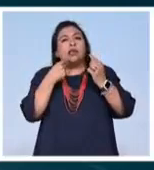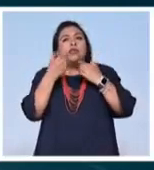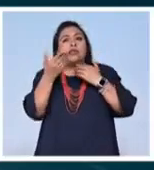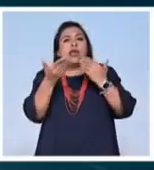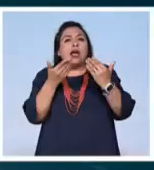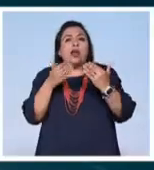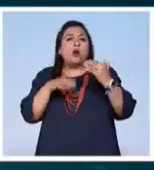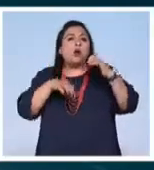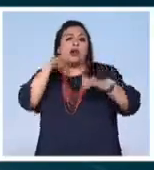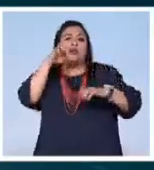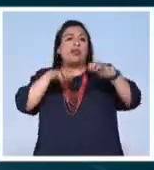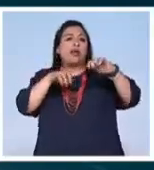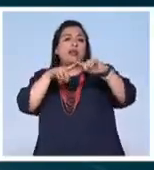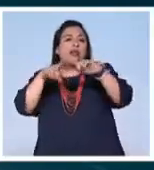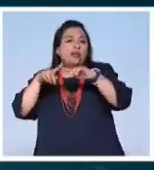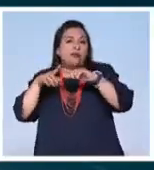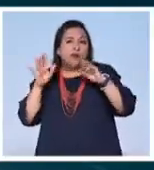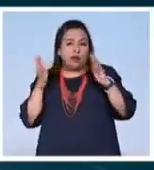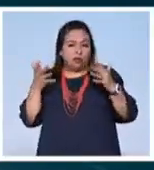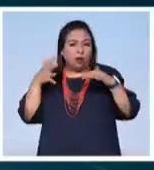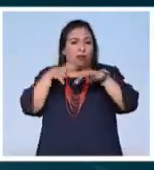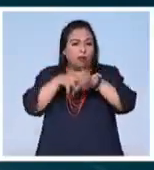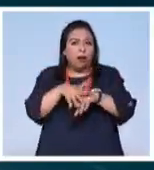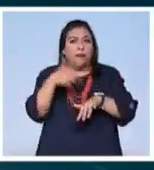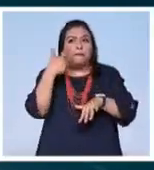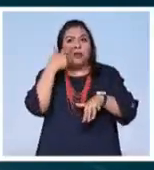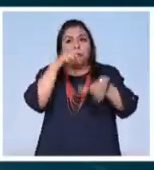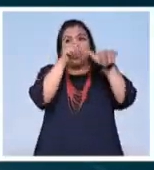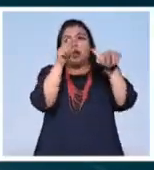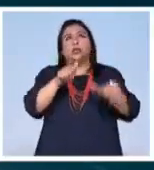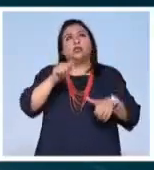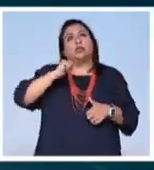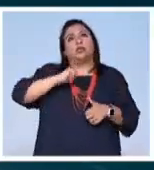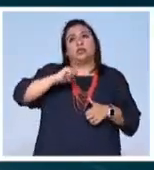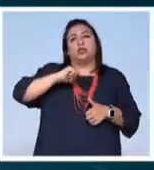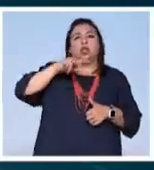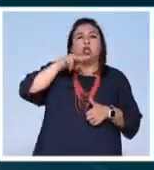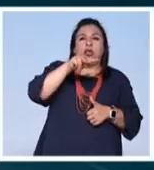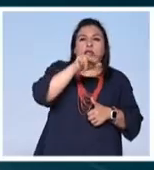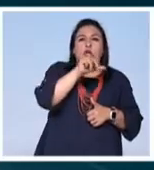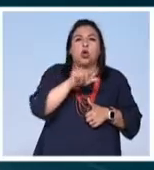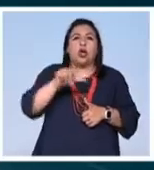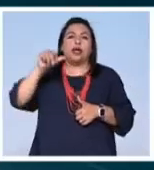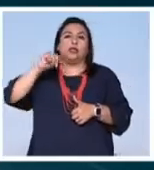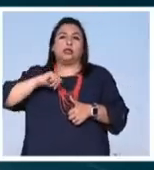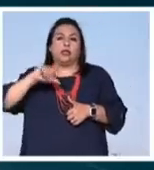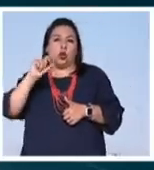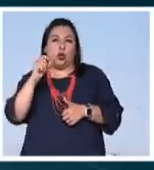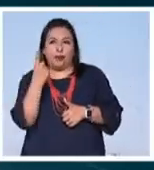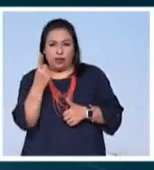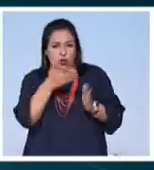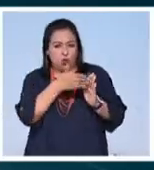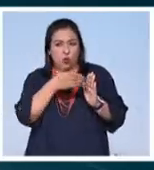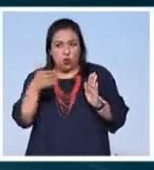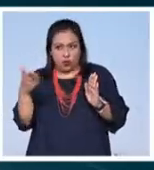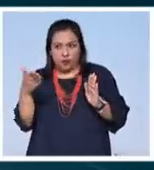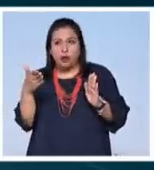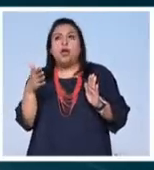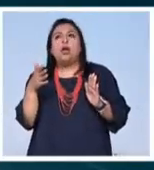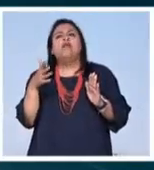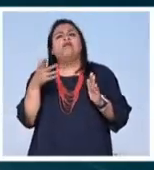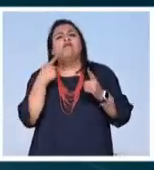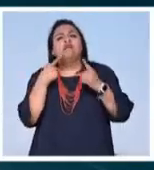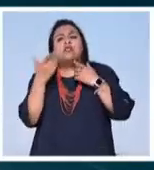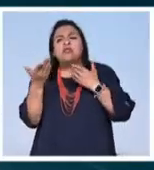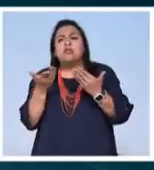intergeneracional que permite ver artistas del siglo XVIII hasta el siglo XXI en un